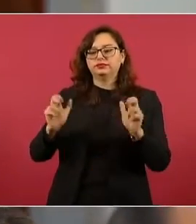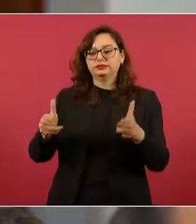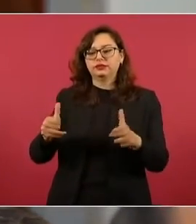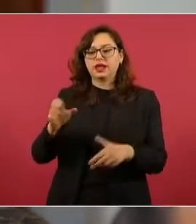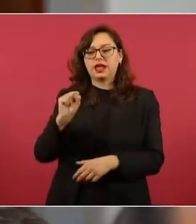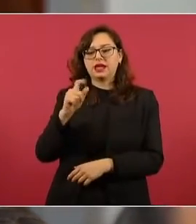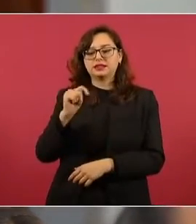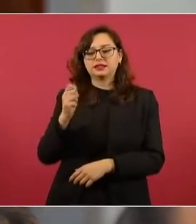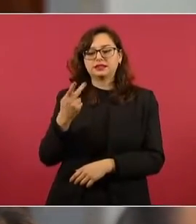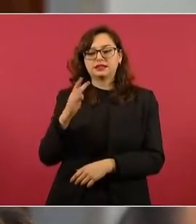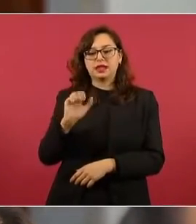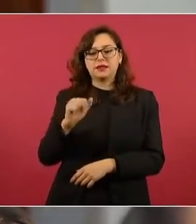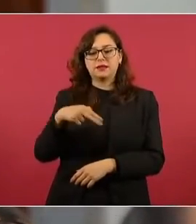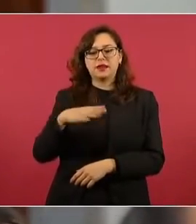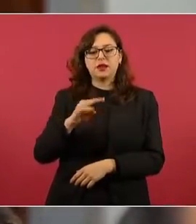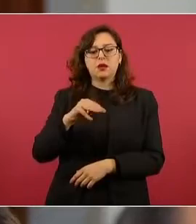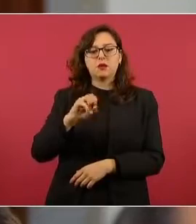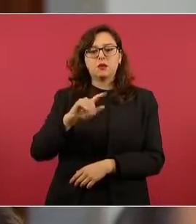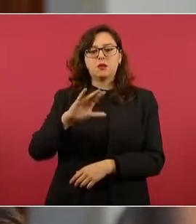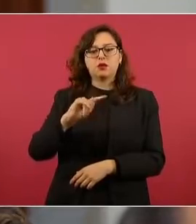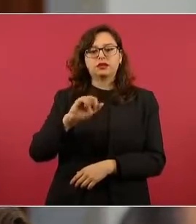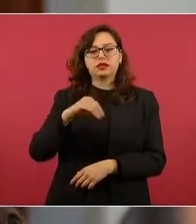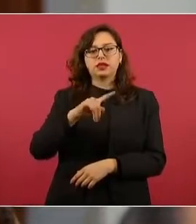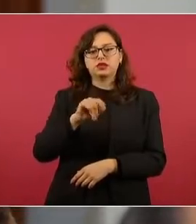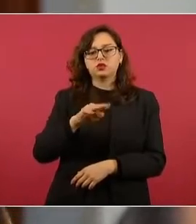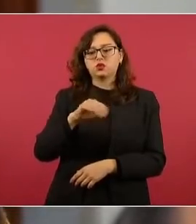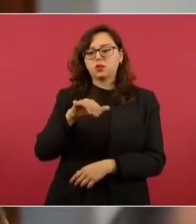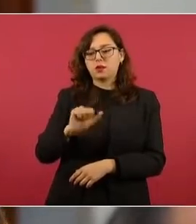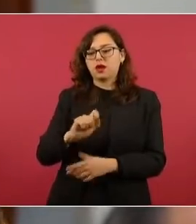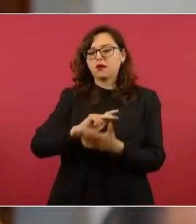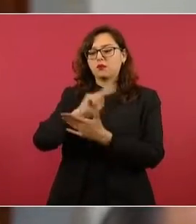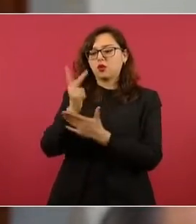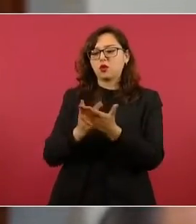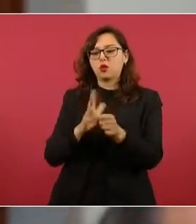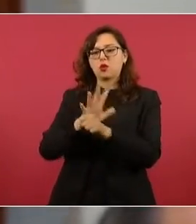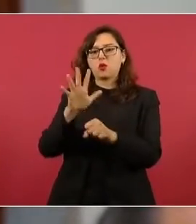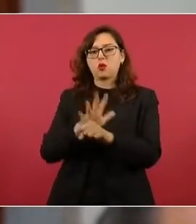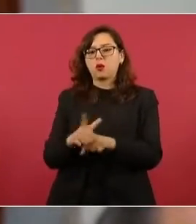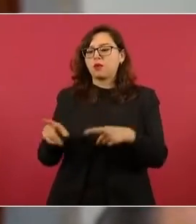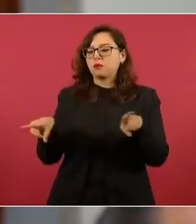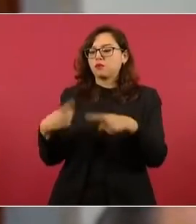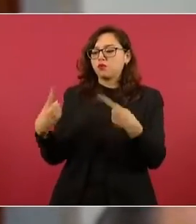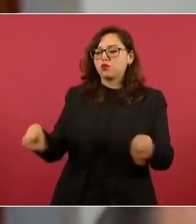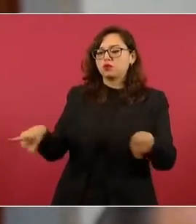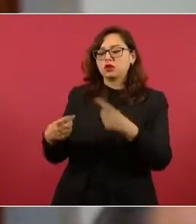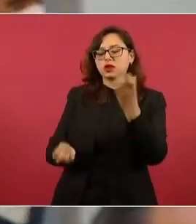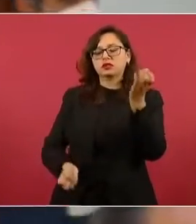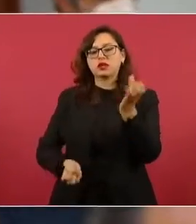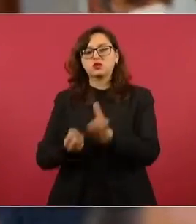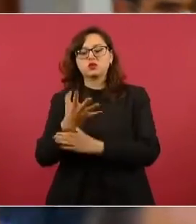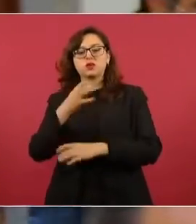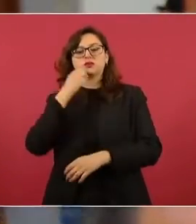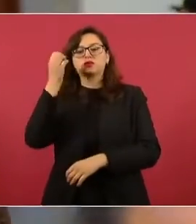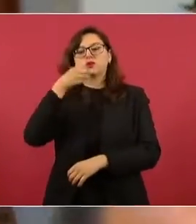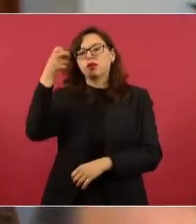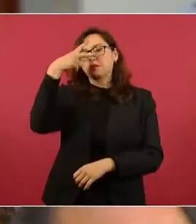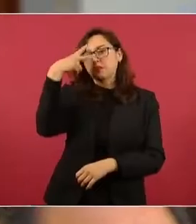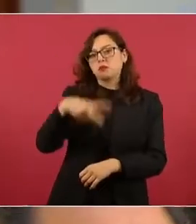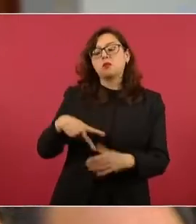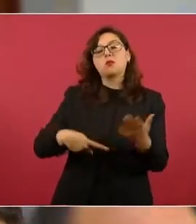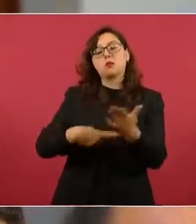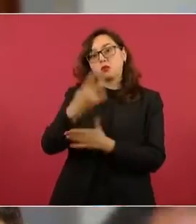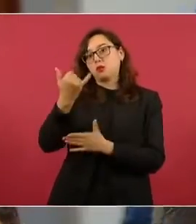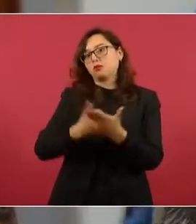Pública, se impulsa un programa que se llama La Orquesta de la Nueva Escuela Mexicana. Es un proyecto muy bueno porque